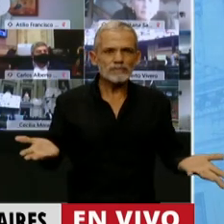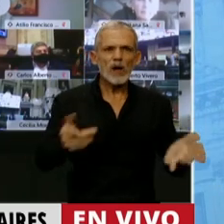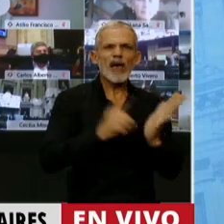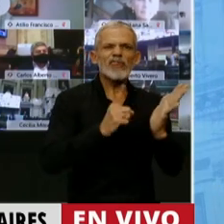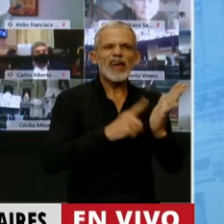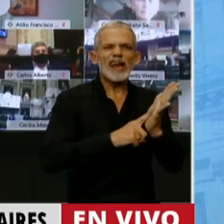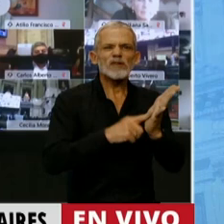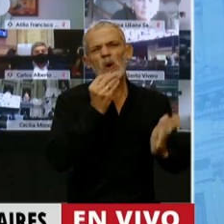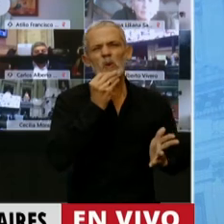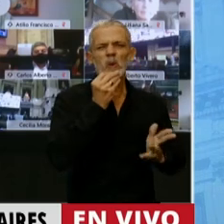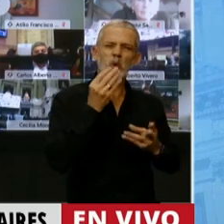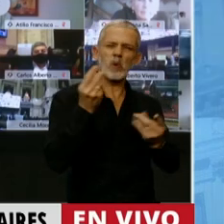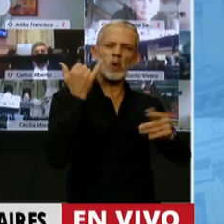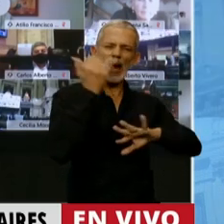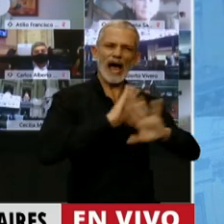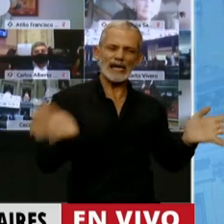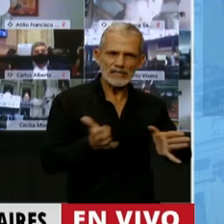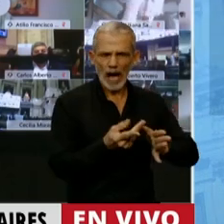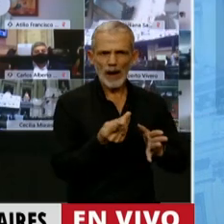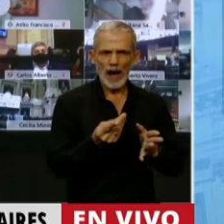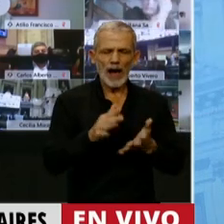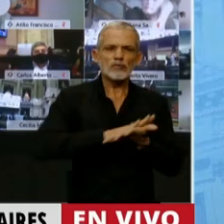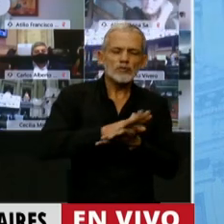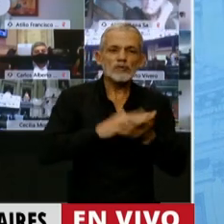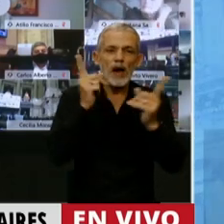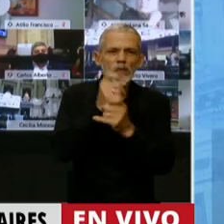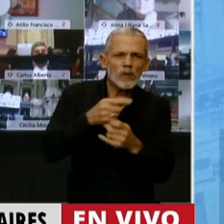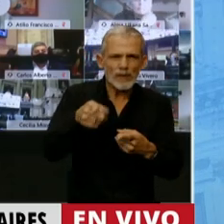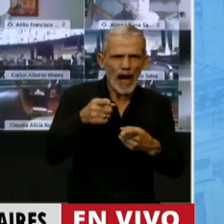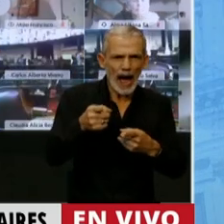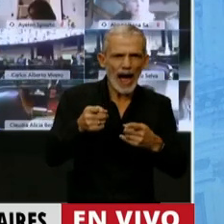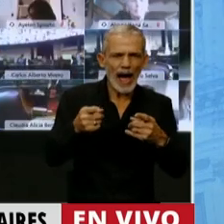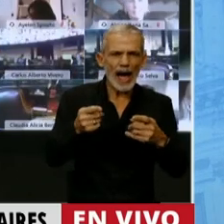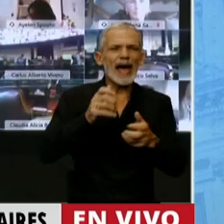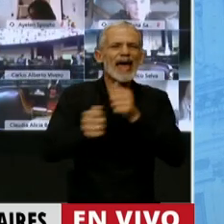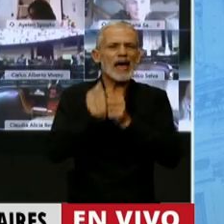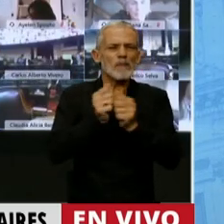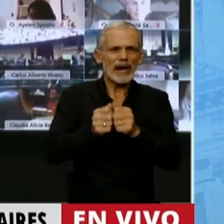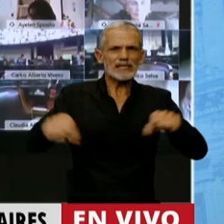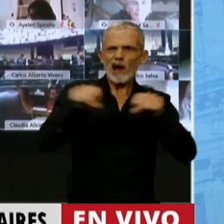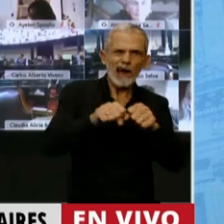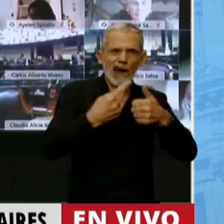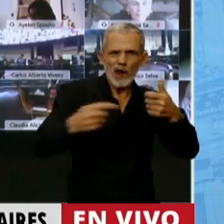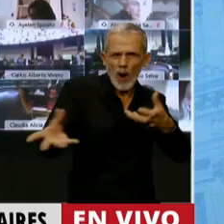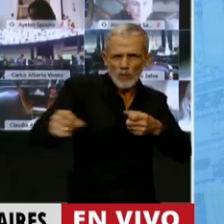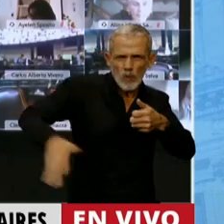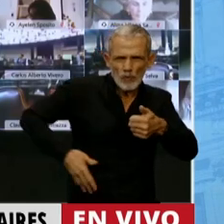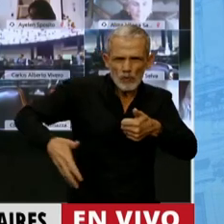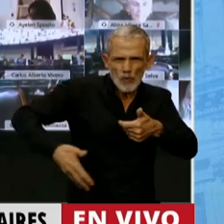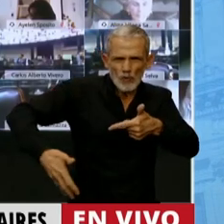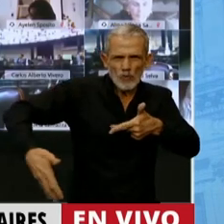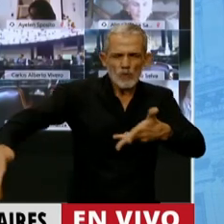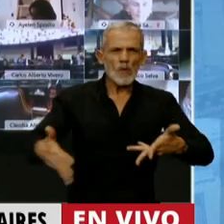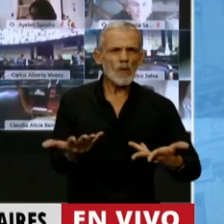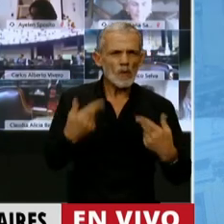decreto para simular que estaban haciendo algo con el tema de las empresas de telecomunicaciones y los dejaron que se sigan embolsando los bolsillos